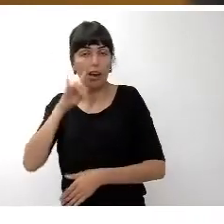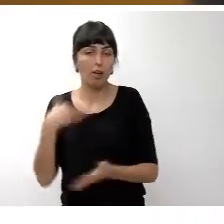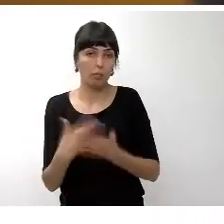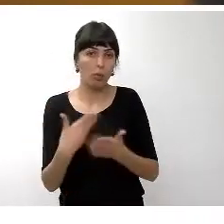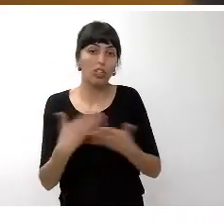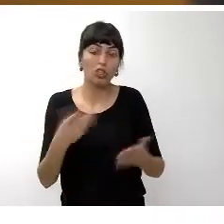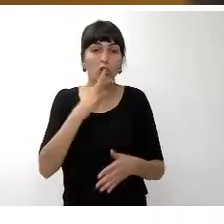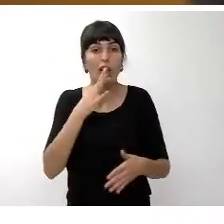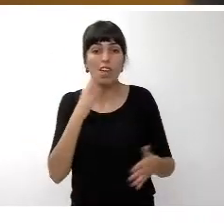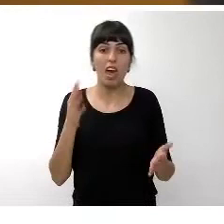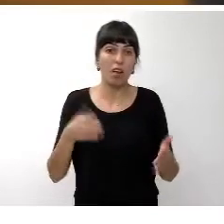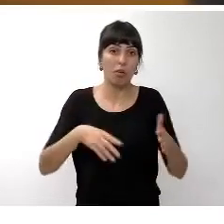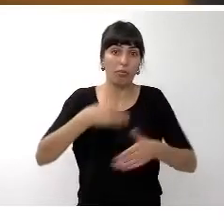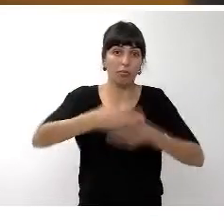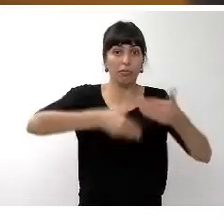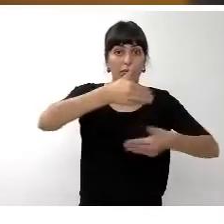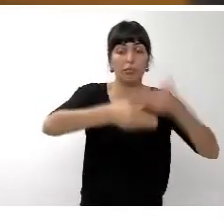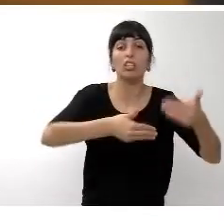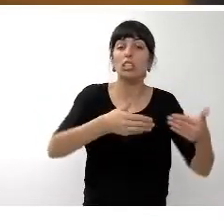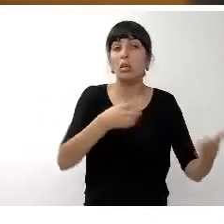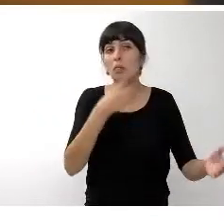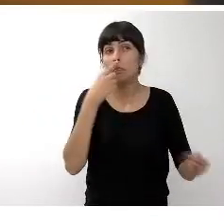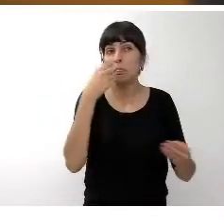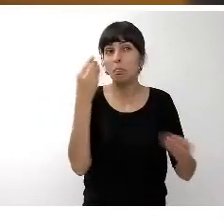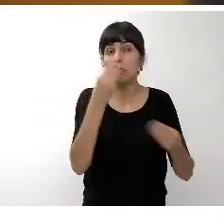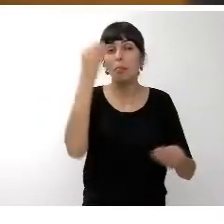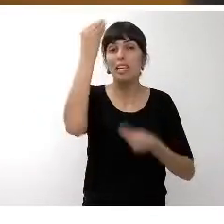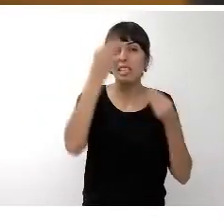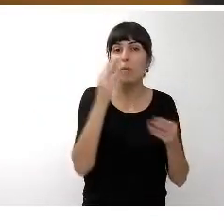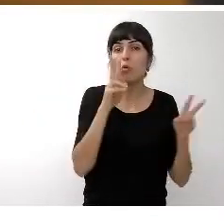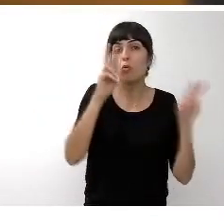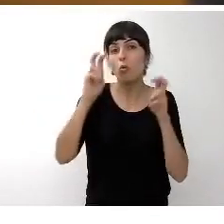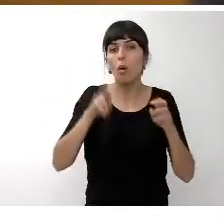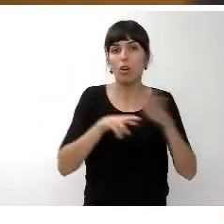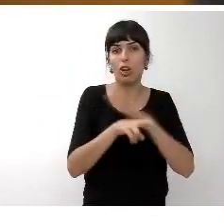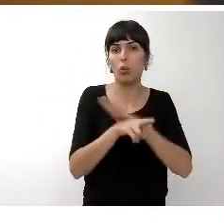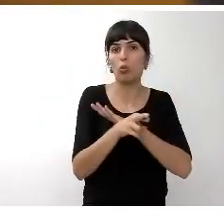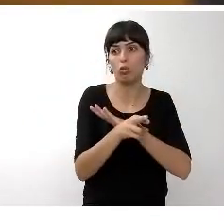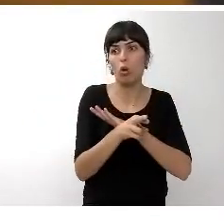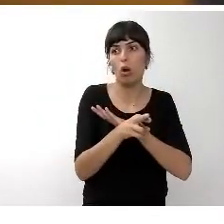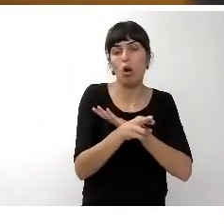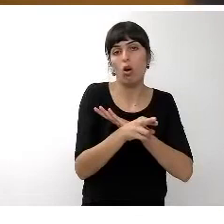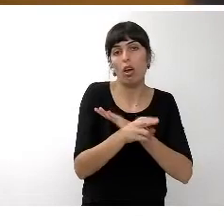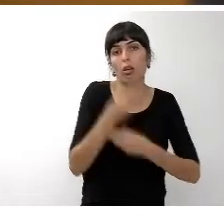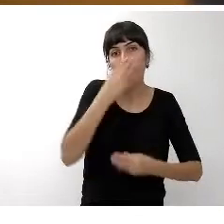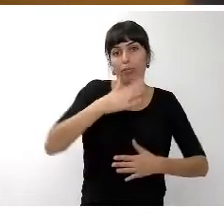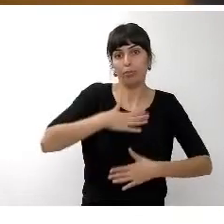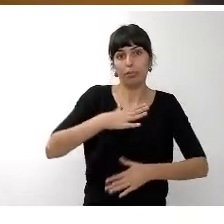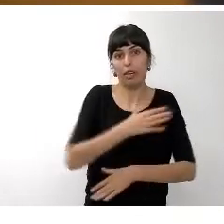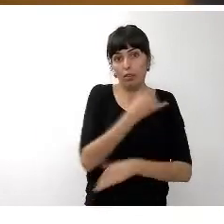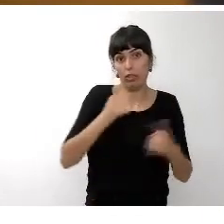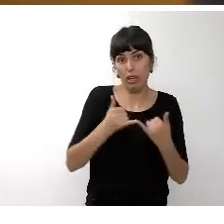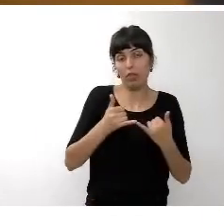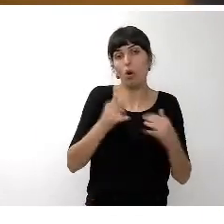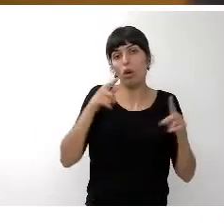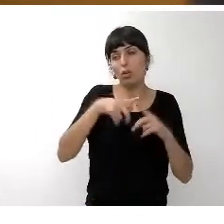y que presumiblemente incorporará nuevos recursos a la corporación para gestionar en materia